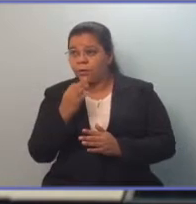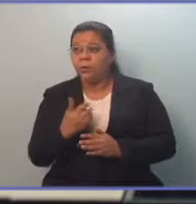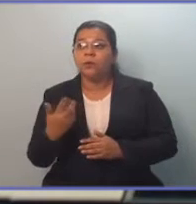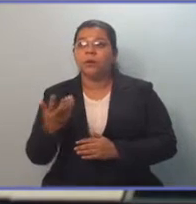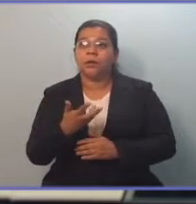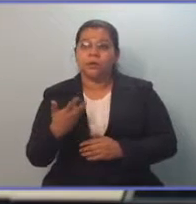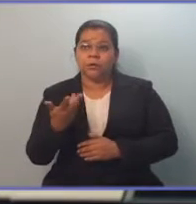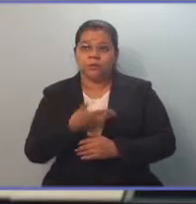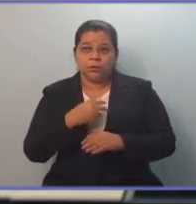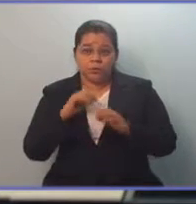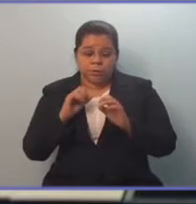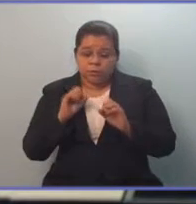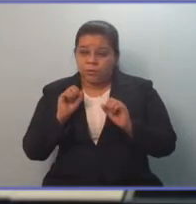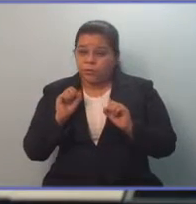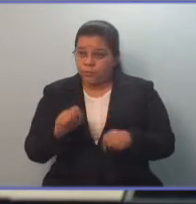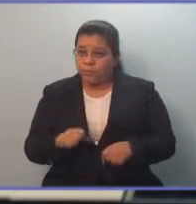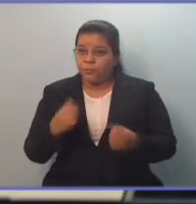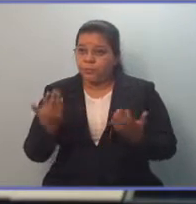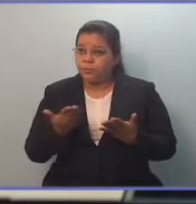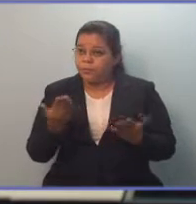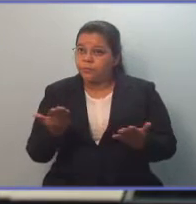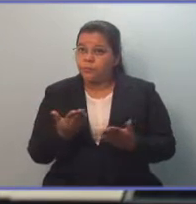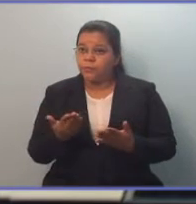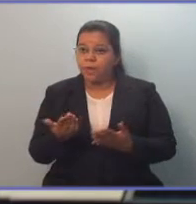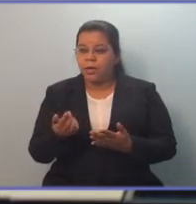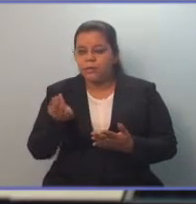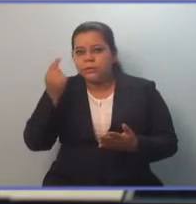es el sentido común.